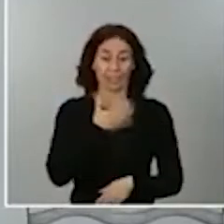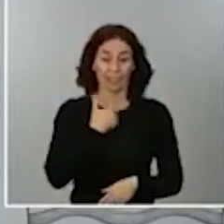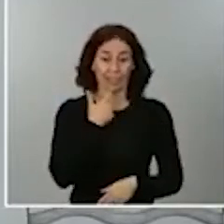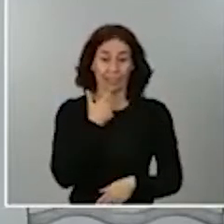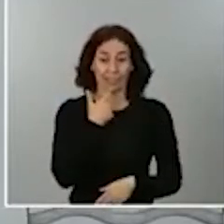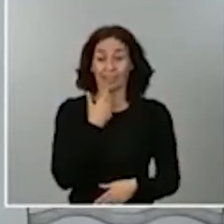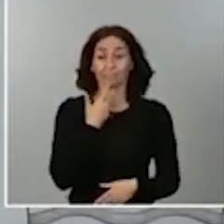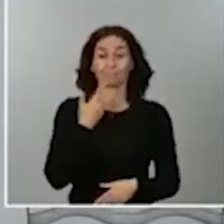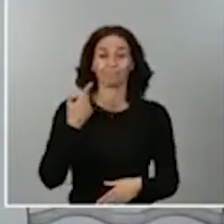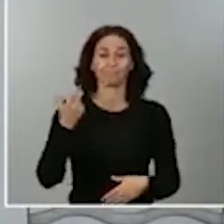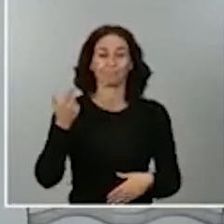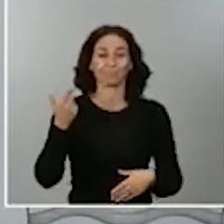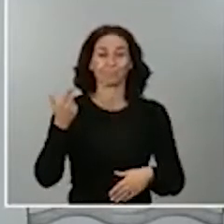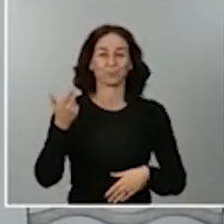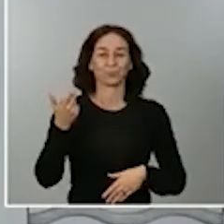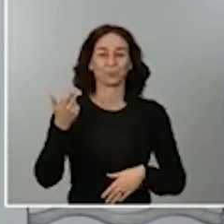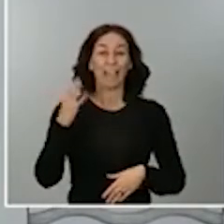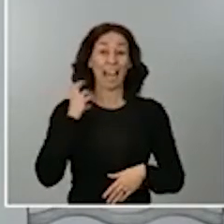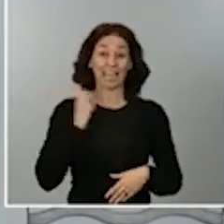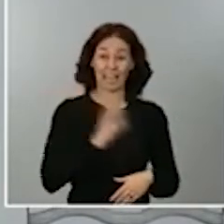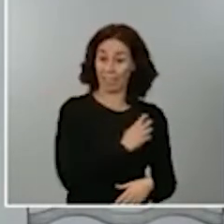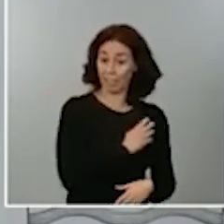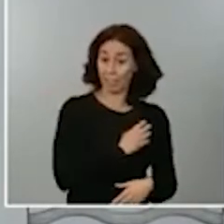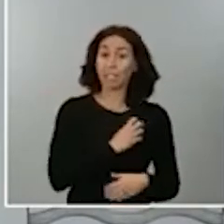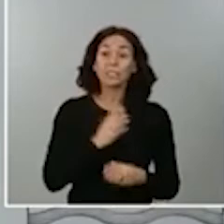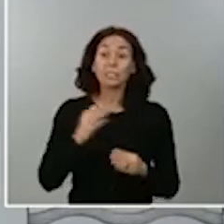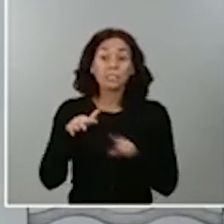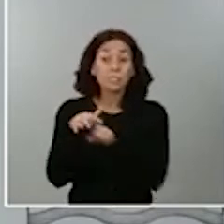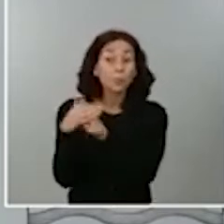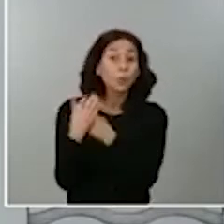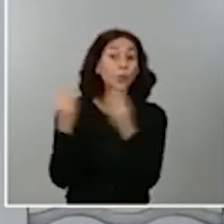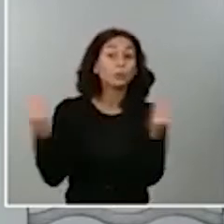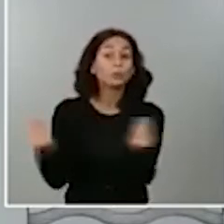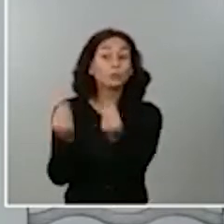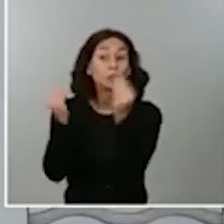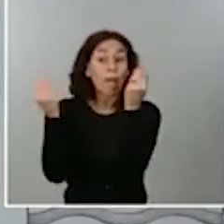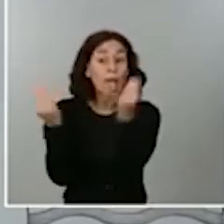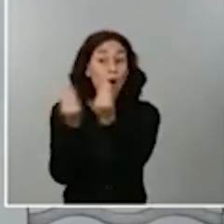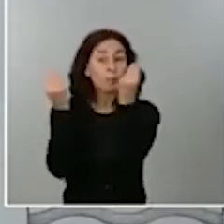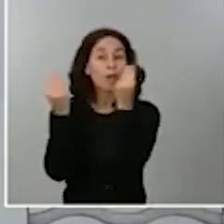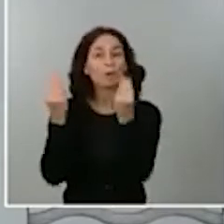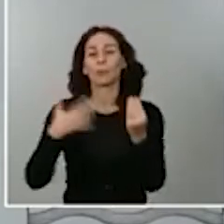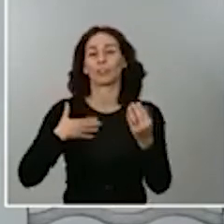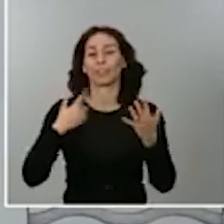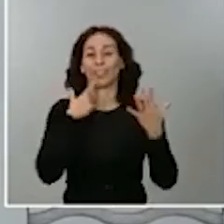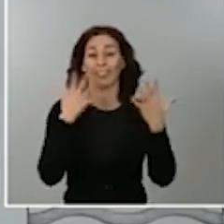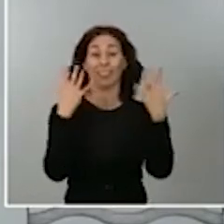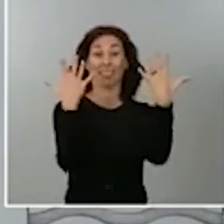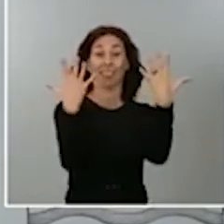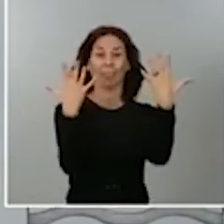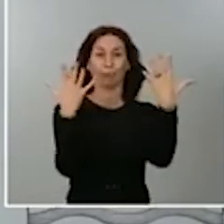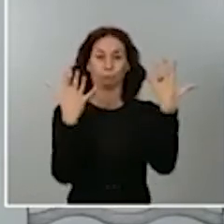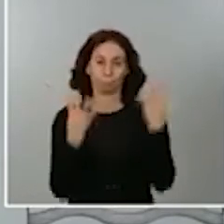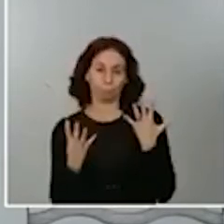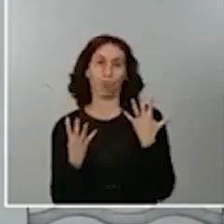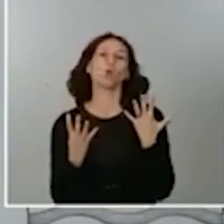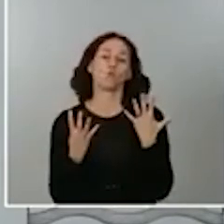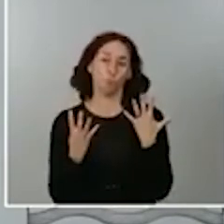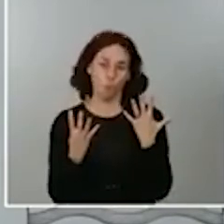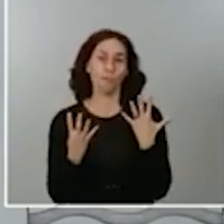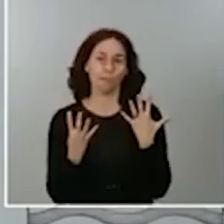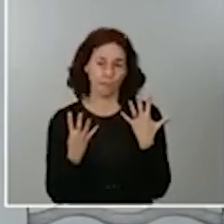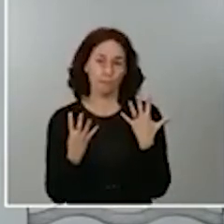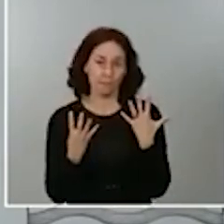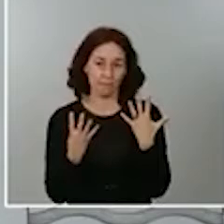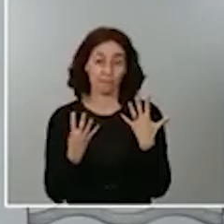cumple, ha mejorado su situación y ha podido quedar excluido de estas medidas. Y así lo iremos haciendo a lo largo de estos días, si hay